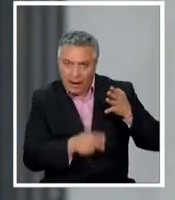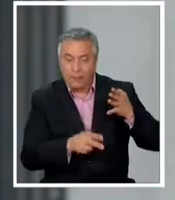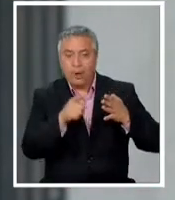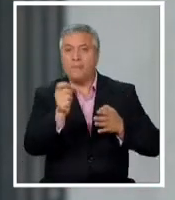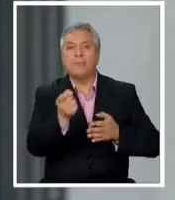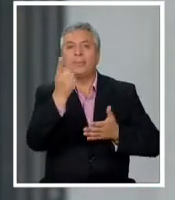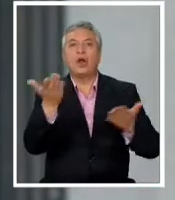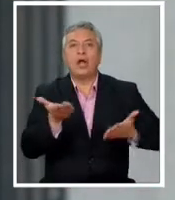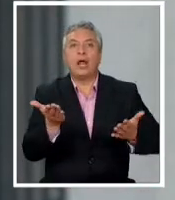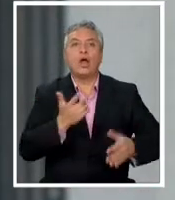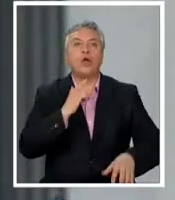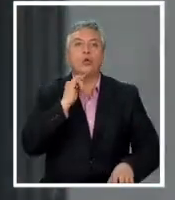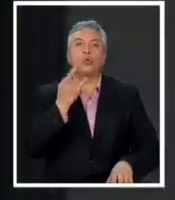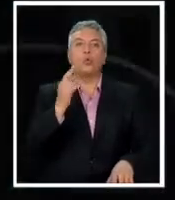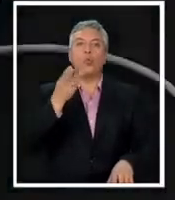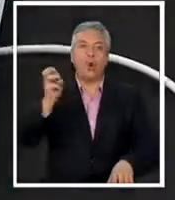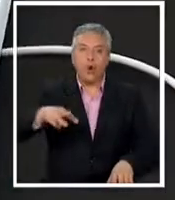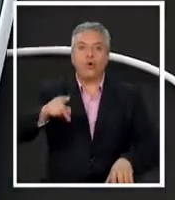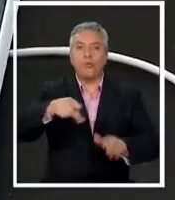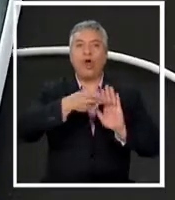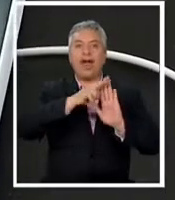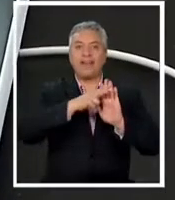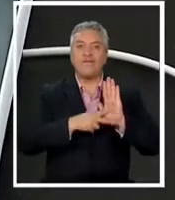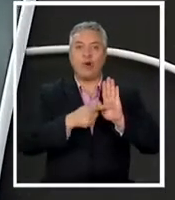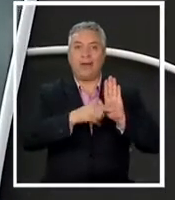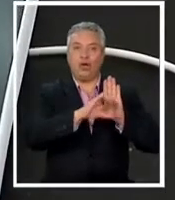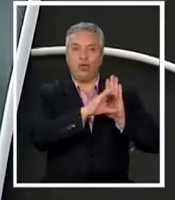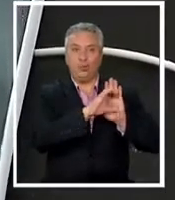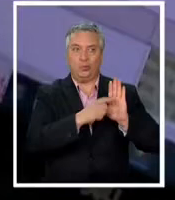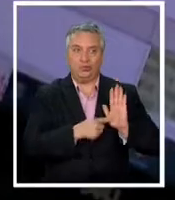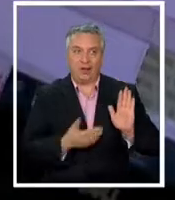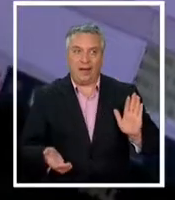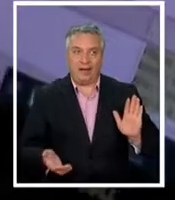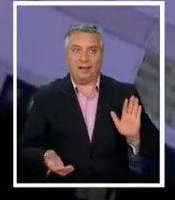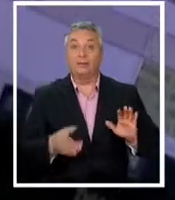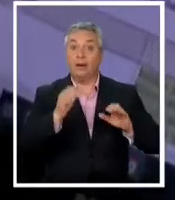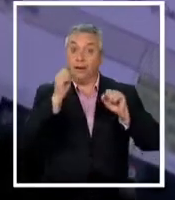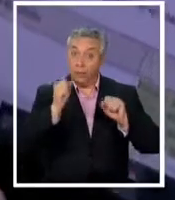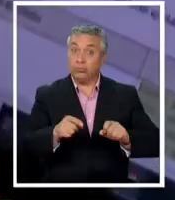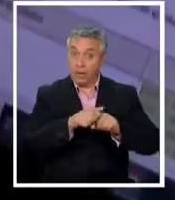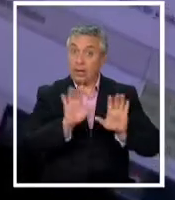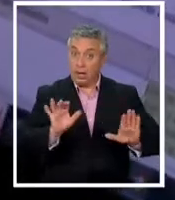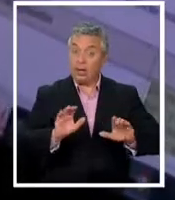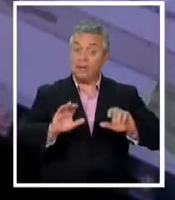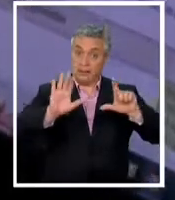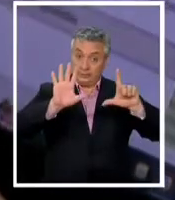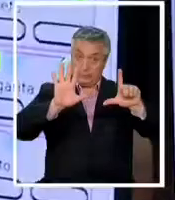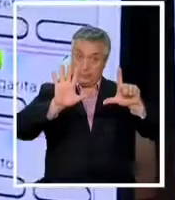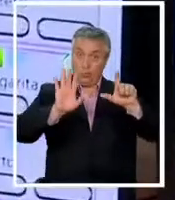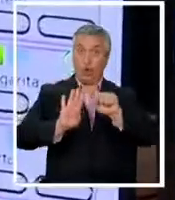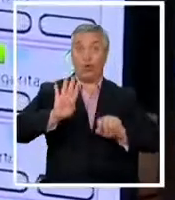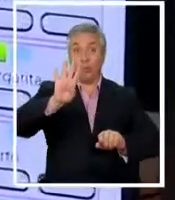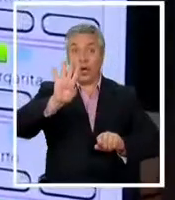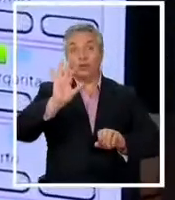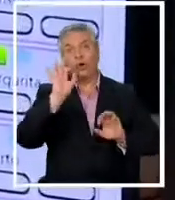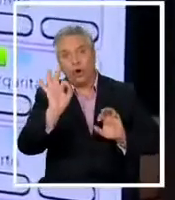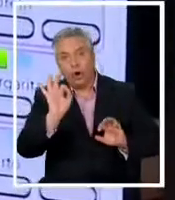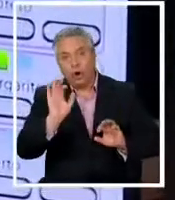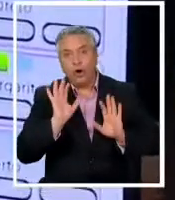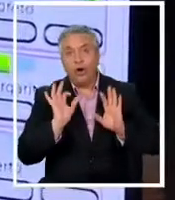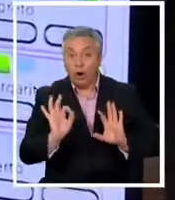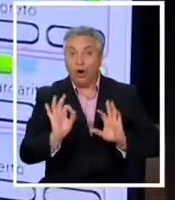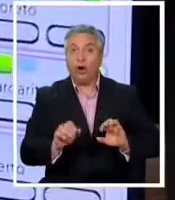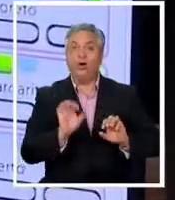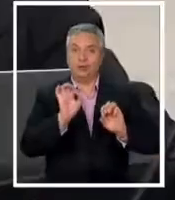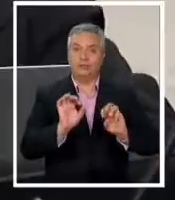de todo es el quórum de reforma constitucional. Los que también podrían ser de cuatro séptimos y tres quintos. Una discusión que seguirá hasta que la